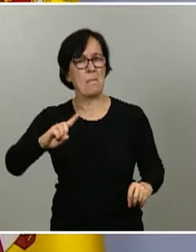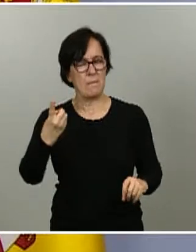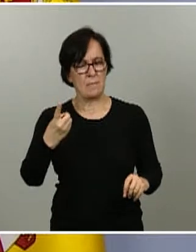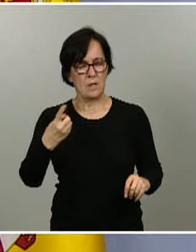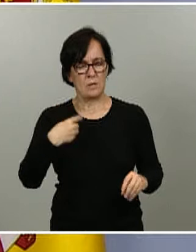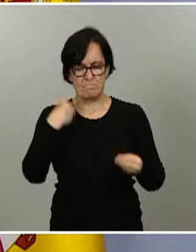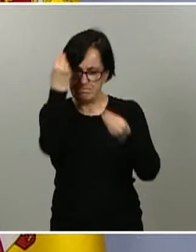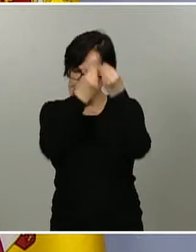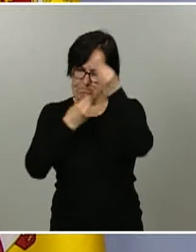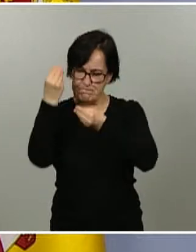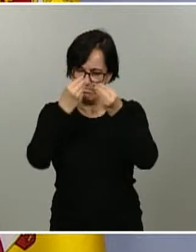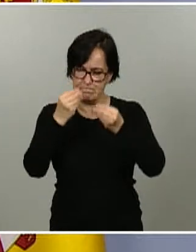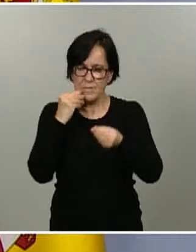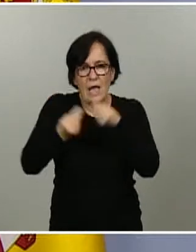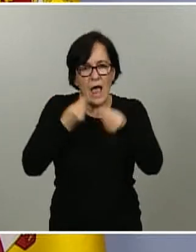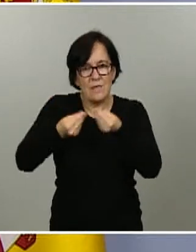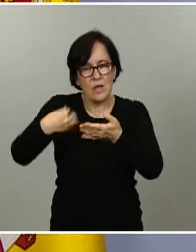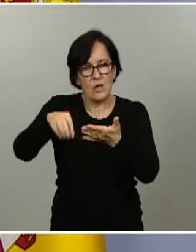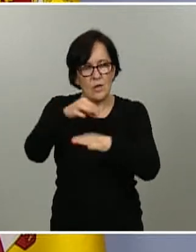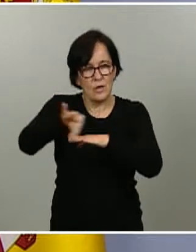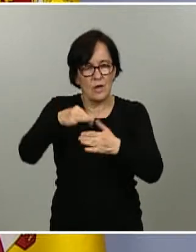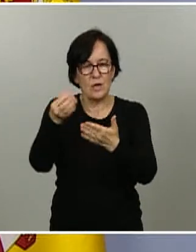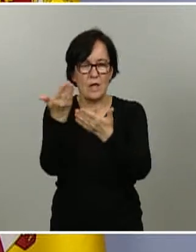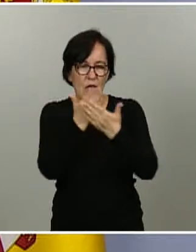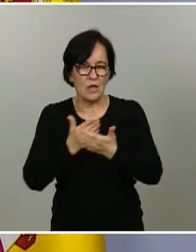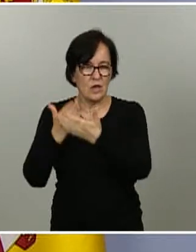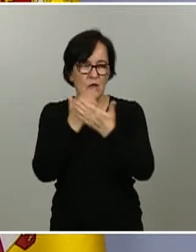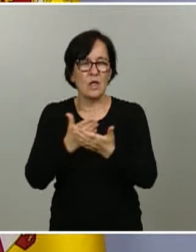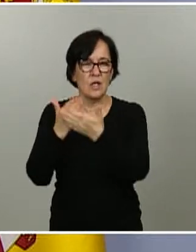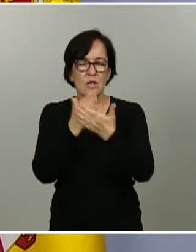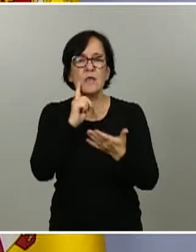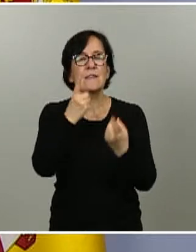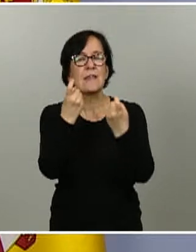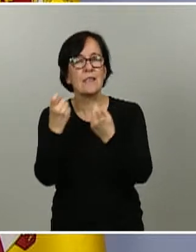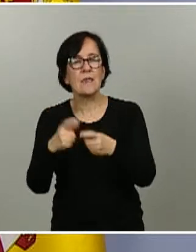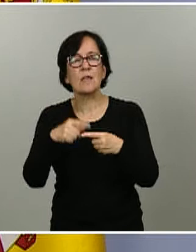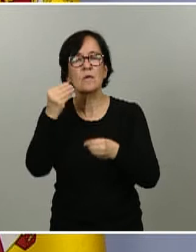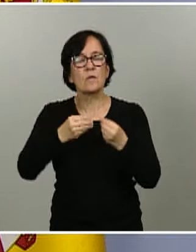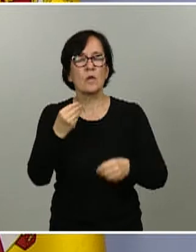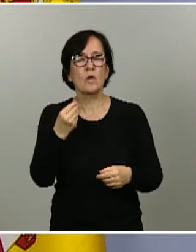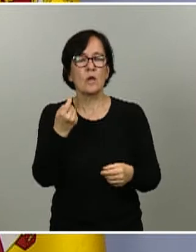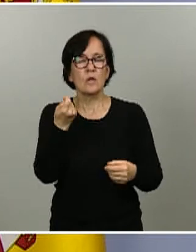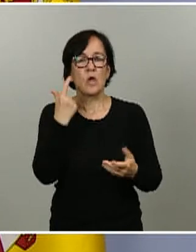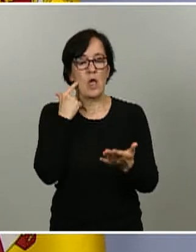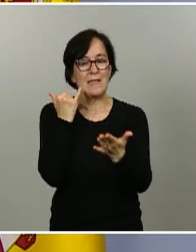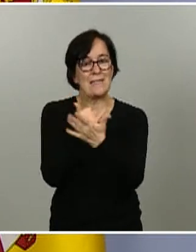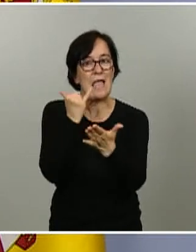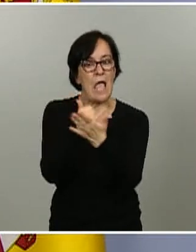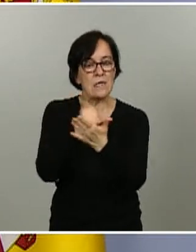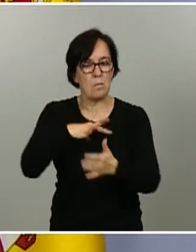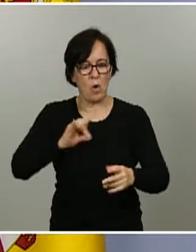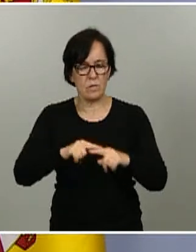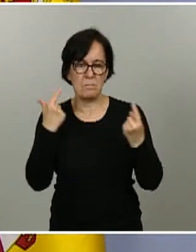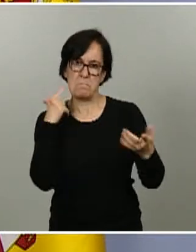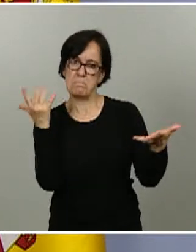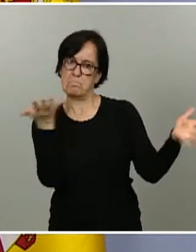en el diseño del estudio. Para un diseño de estas características se necesita tener un test que pueda permitir estimar la